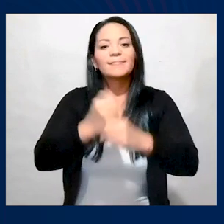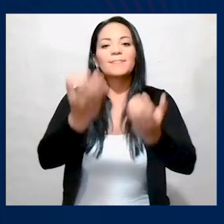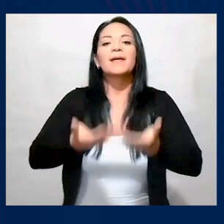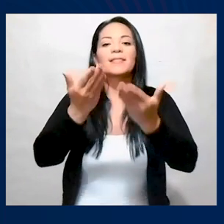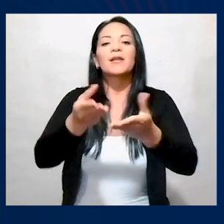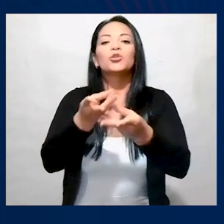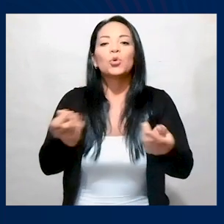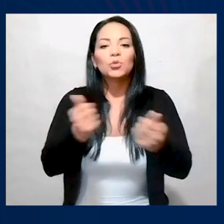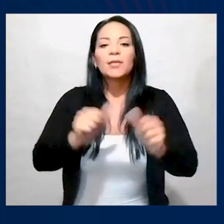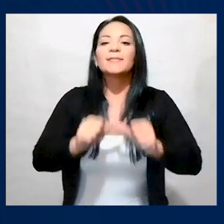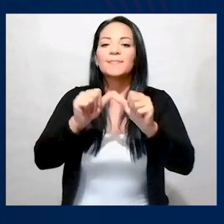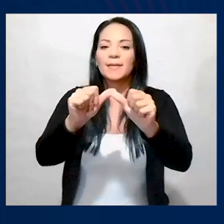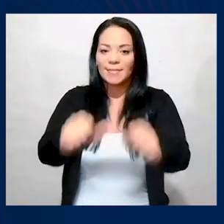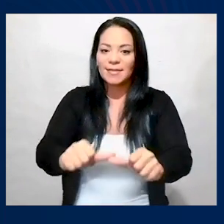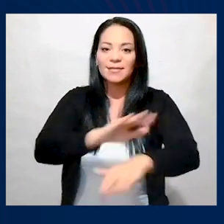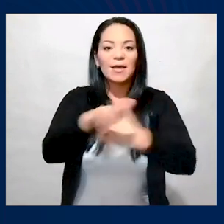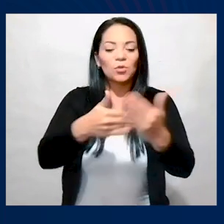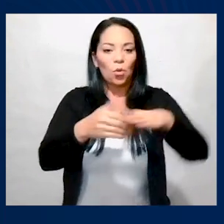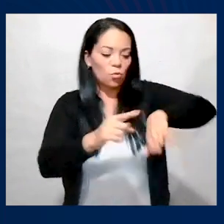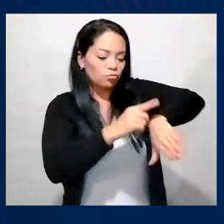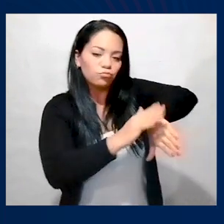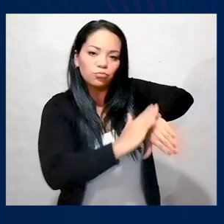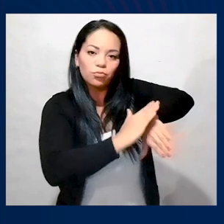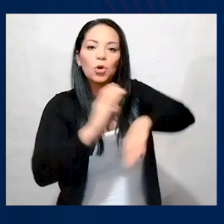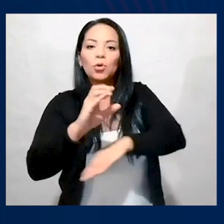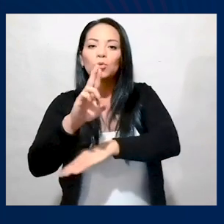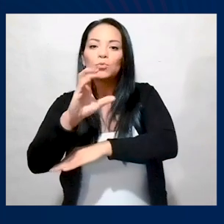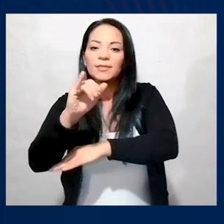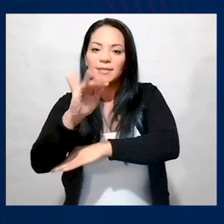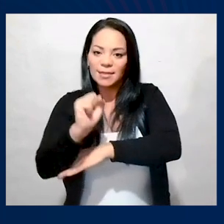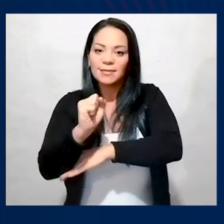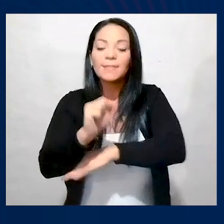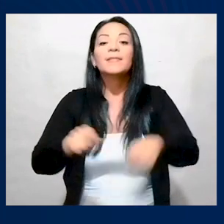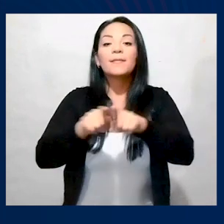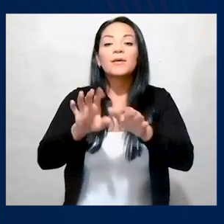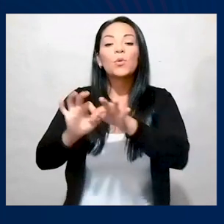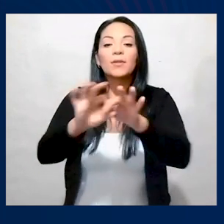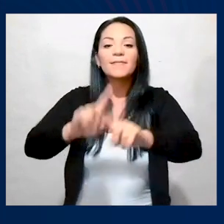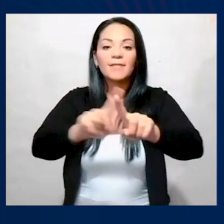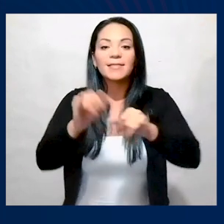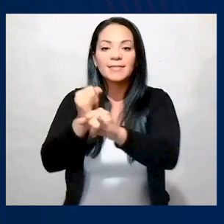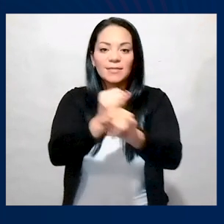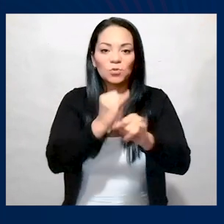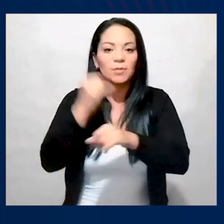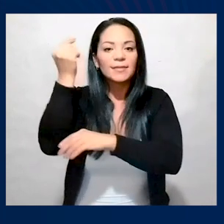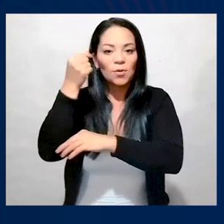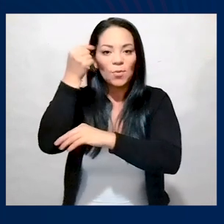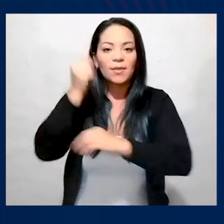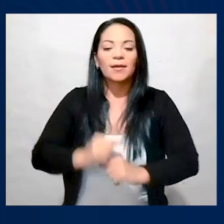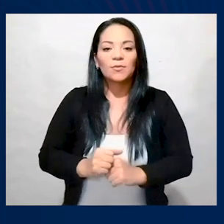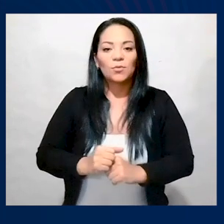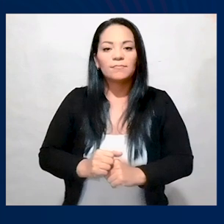posible para brindar las soluciones permanentes para toda la región de Crucitas y en coordinación con instituciones